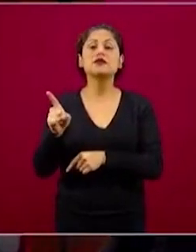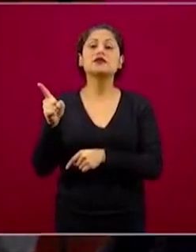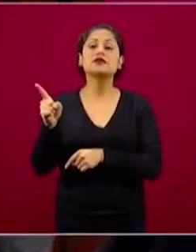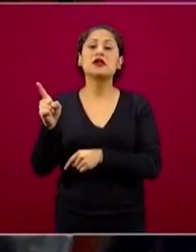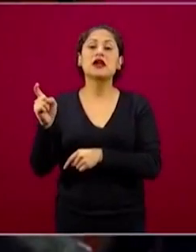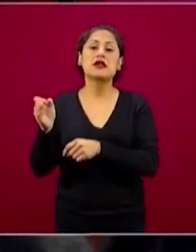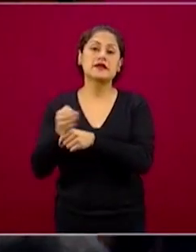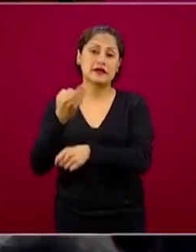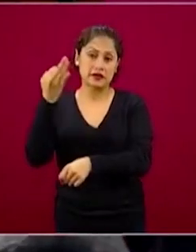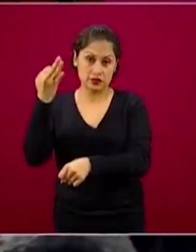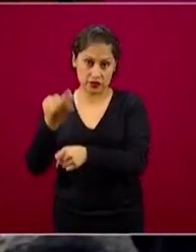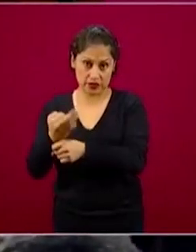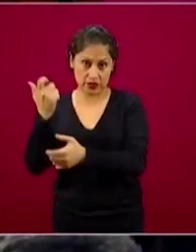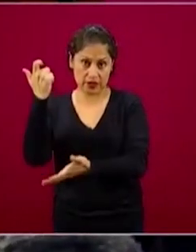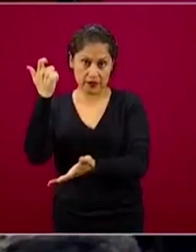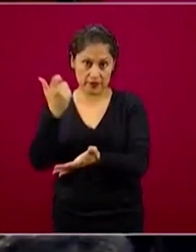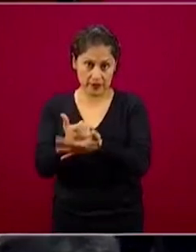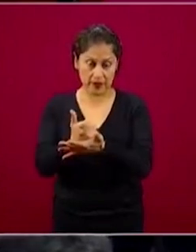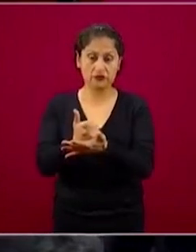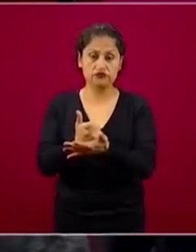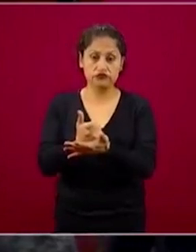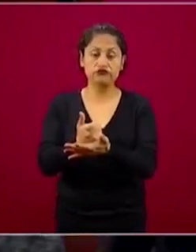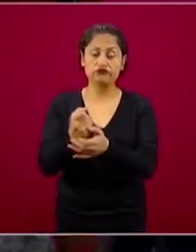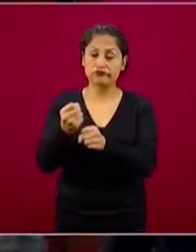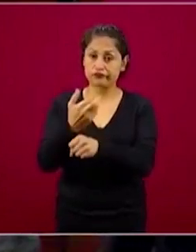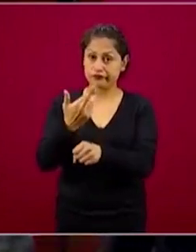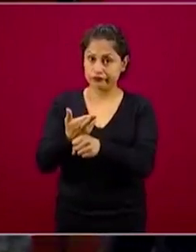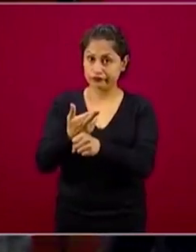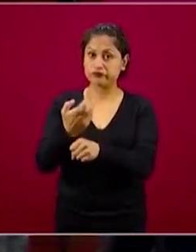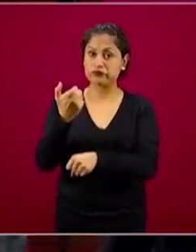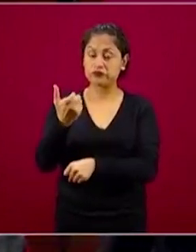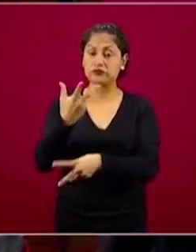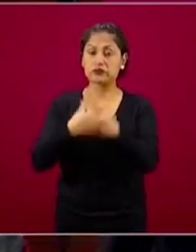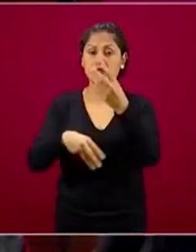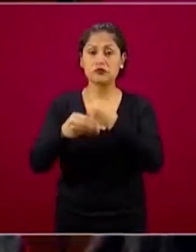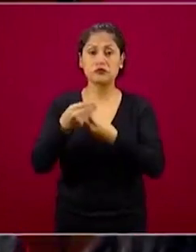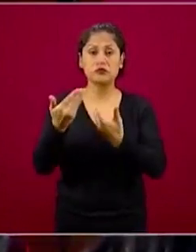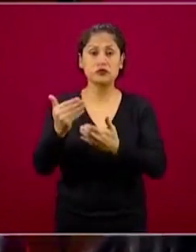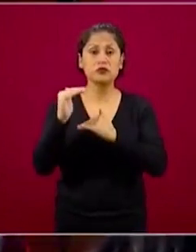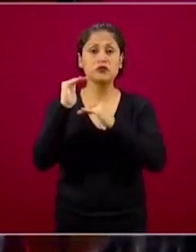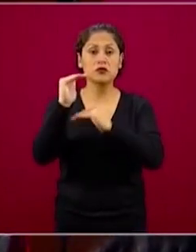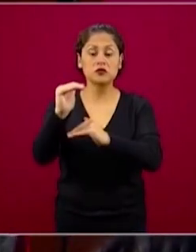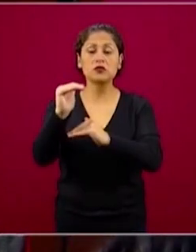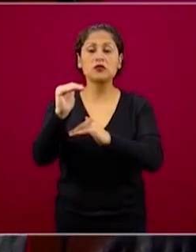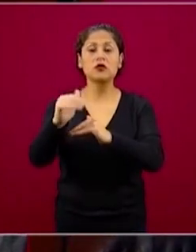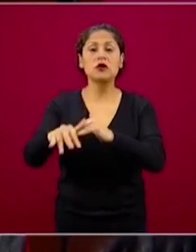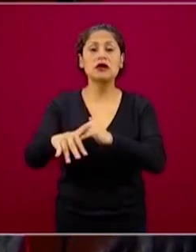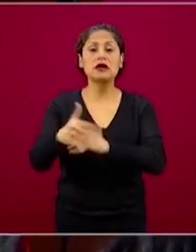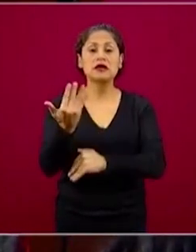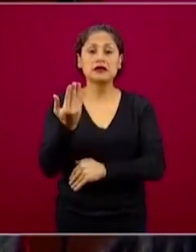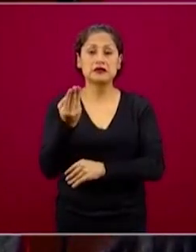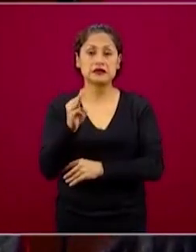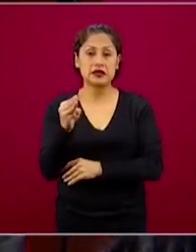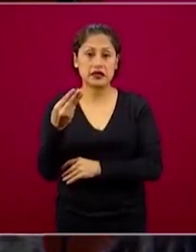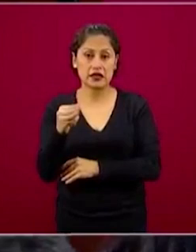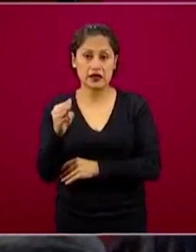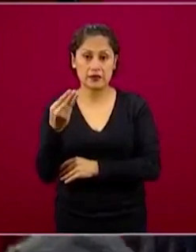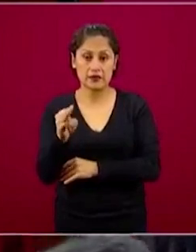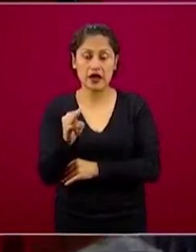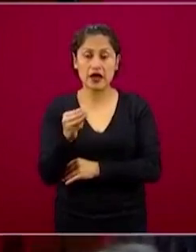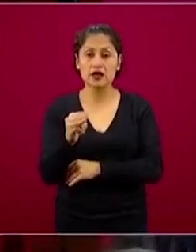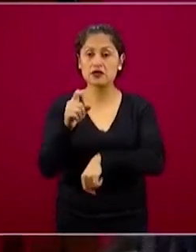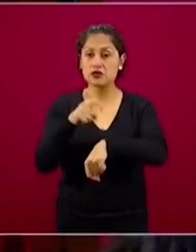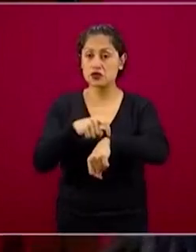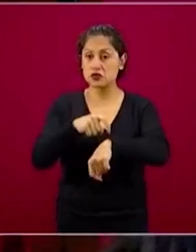va a cerrar el día viernes, es decir, el viernes 15 de mayo a las 12 de la noche, en